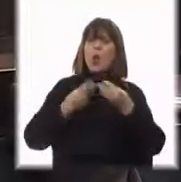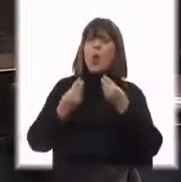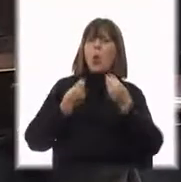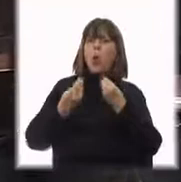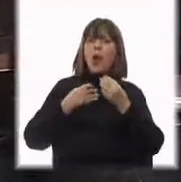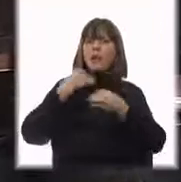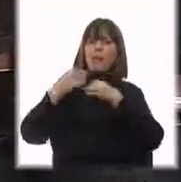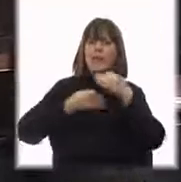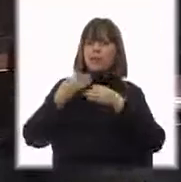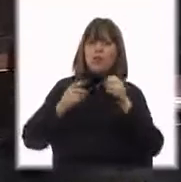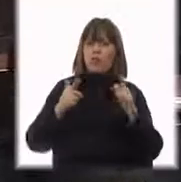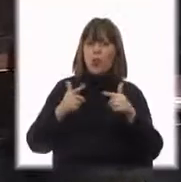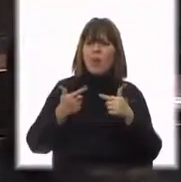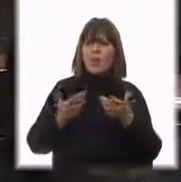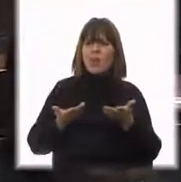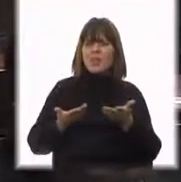explicación? No hay explicación.